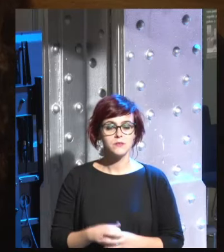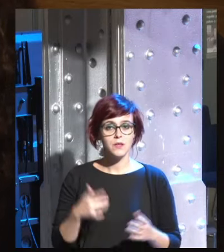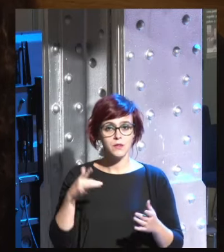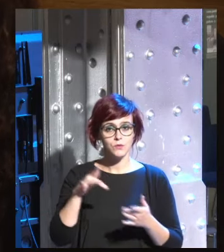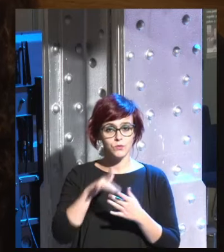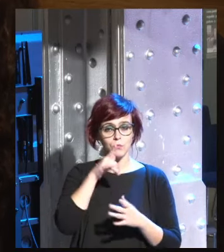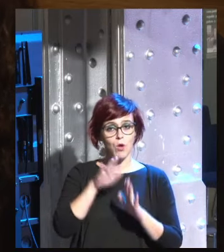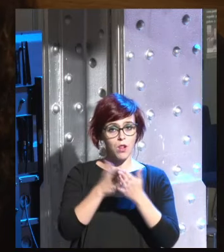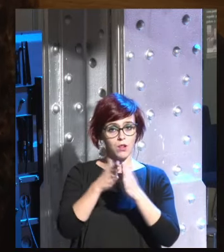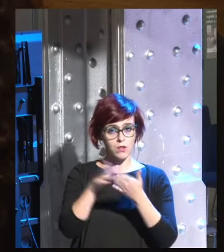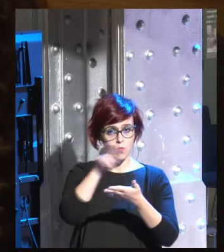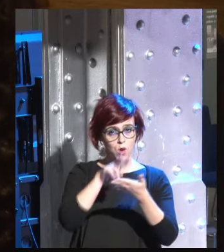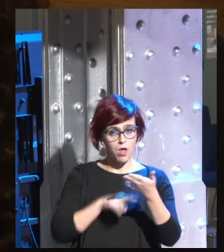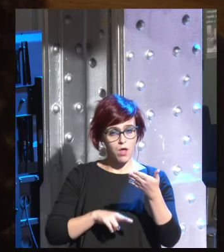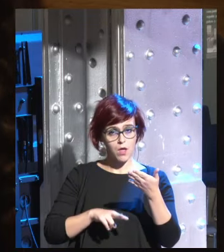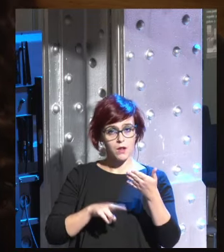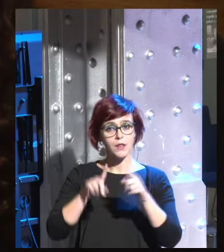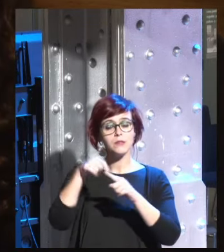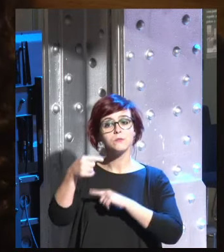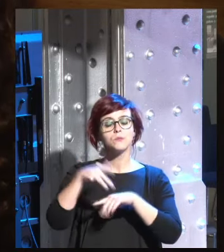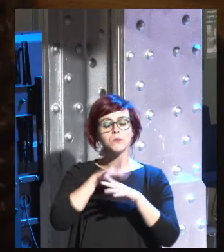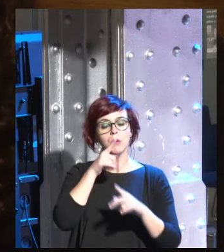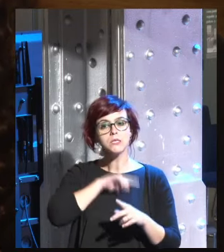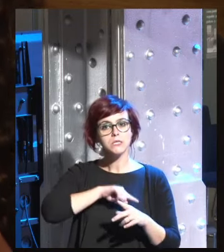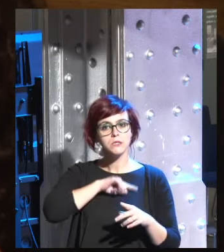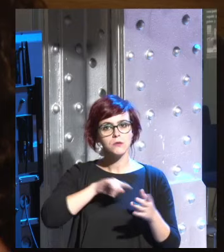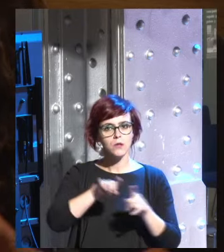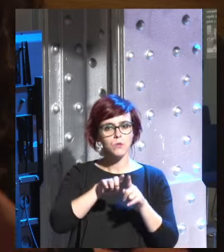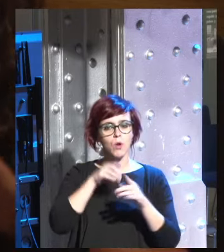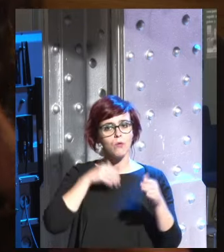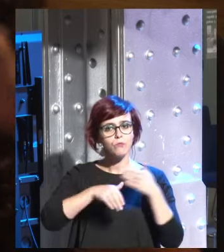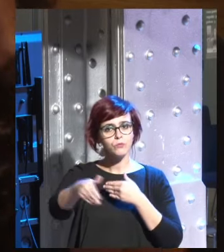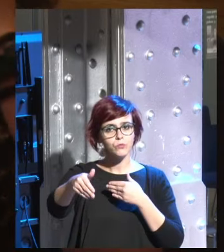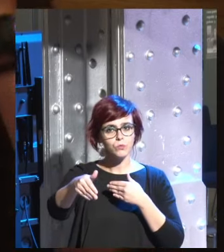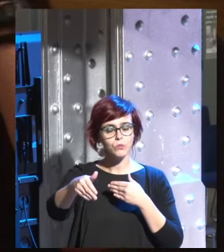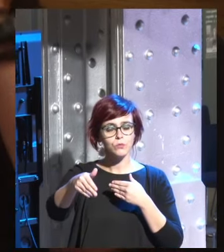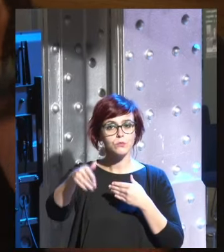hola después de leer su libro yo tengo la sensación de que nuestro futuro